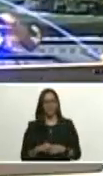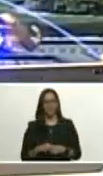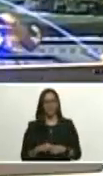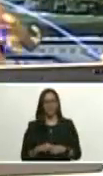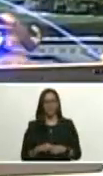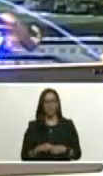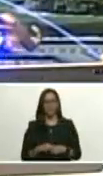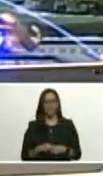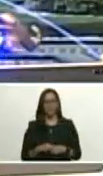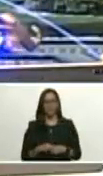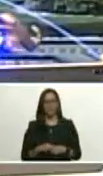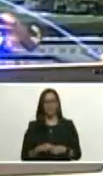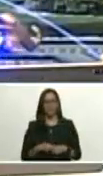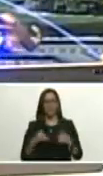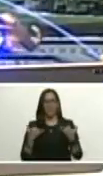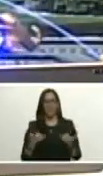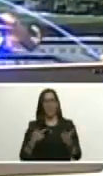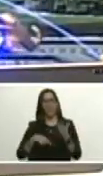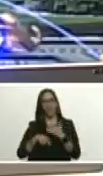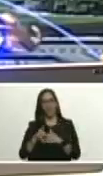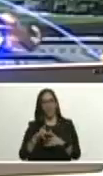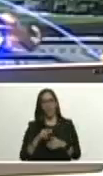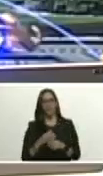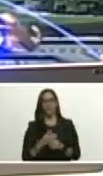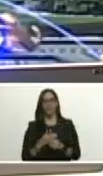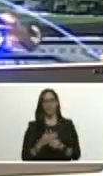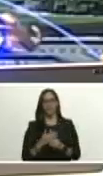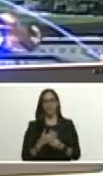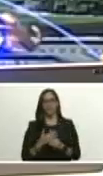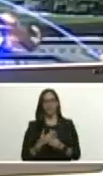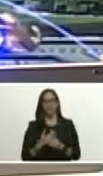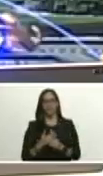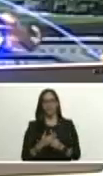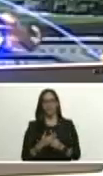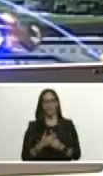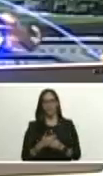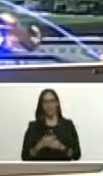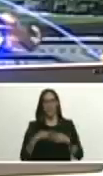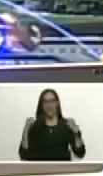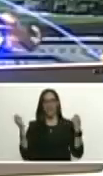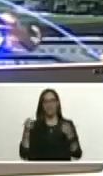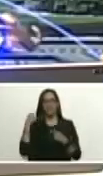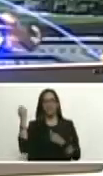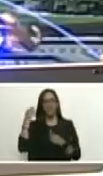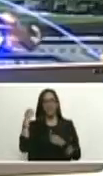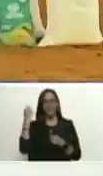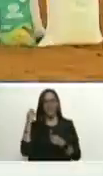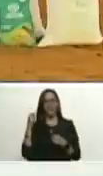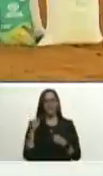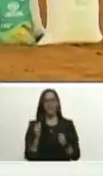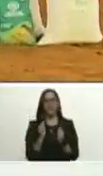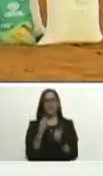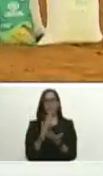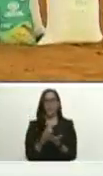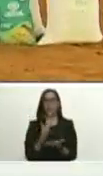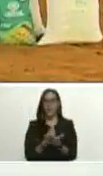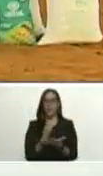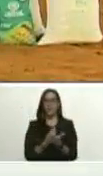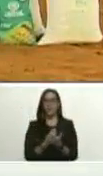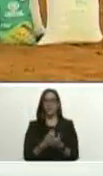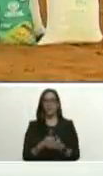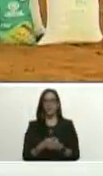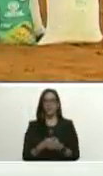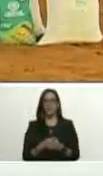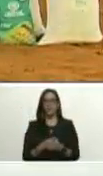y ahora nos vamos al tejero nos vamos al llano de Monagas de Hermoso allá